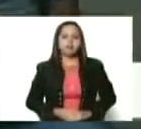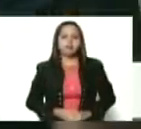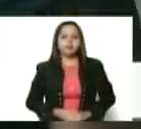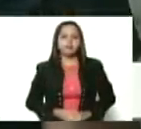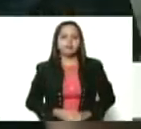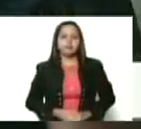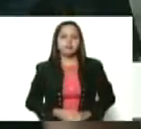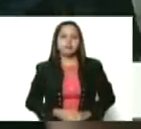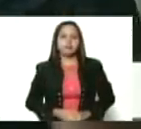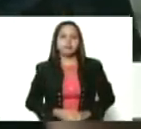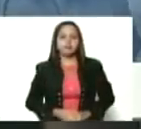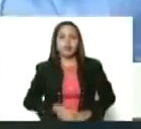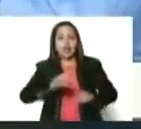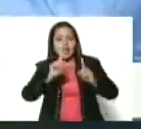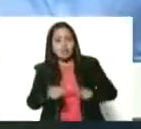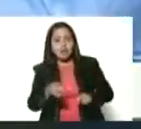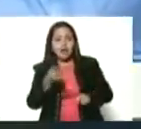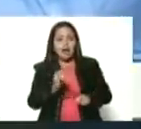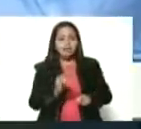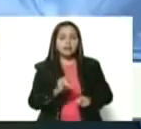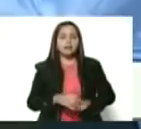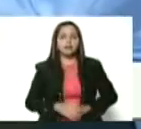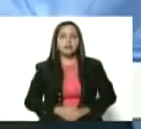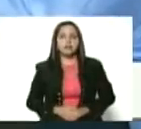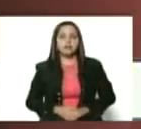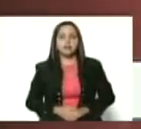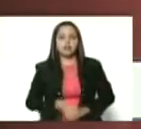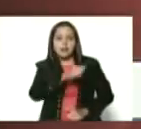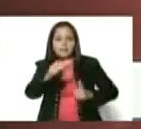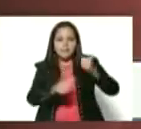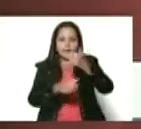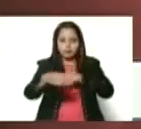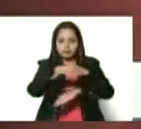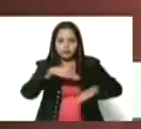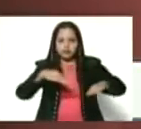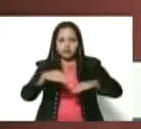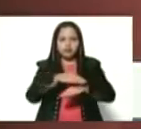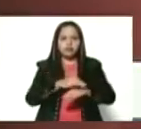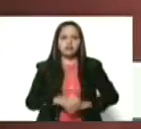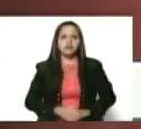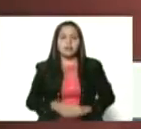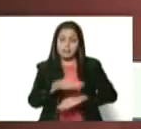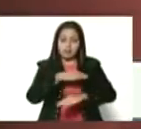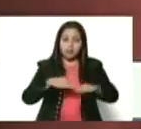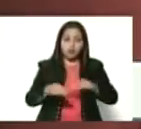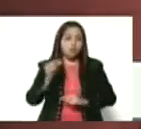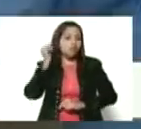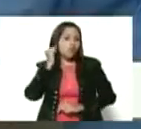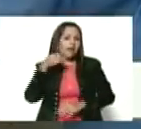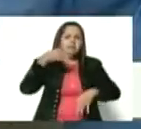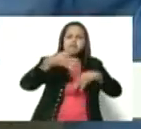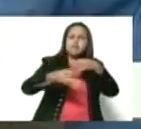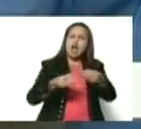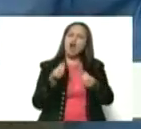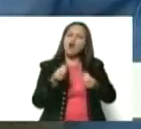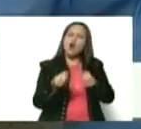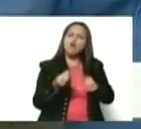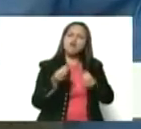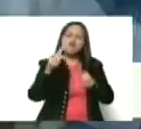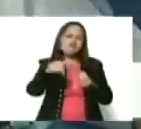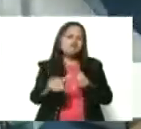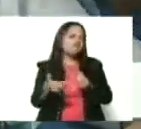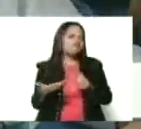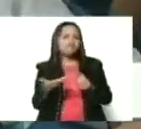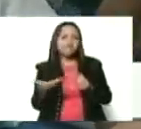Igualmente, presidente, tenemos acá a nuestra viceministra del Ministerio de la Mujer que nos va a explicar todo lo que tiene que ver